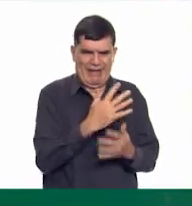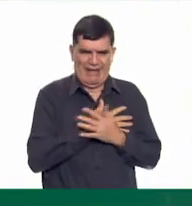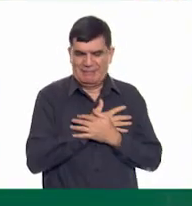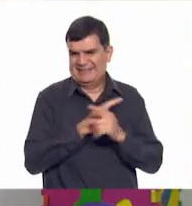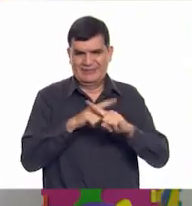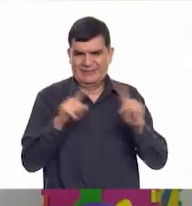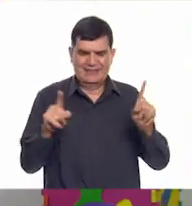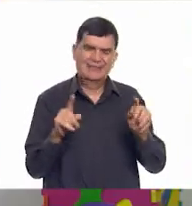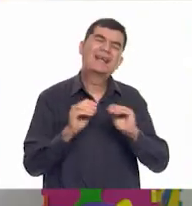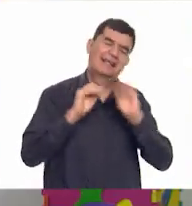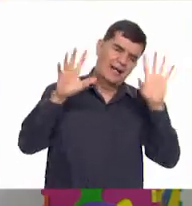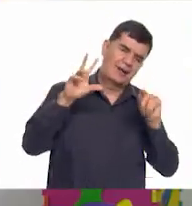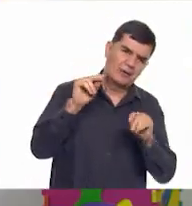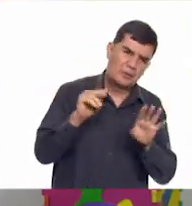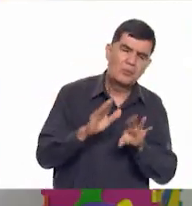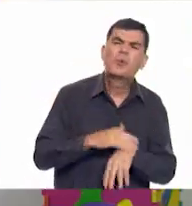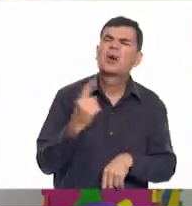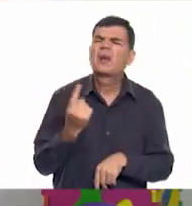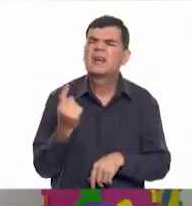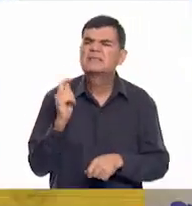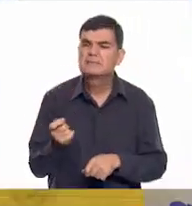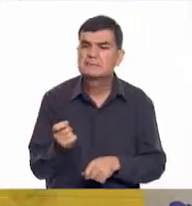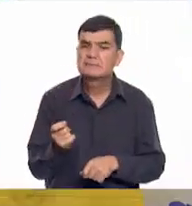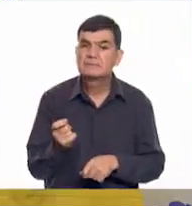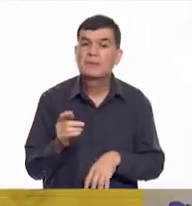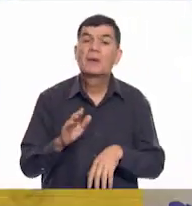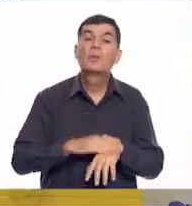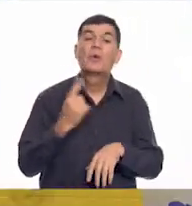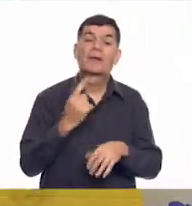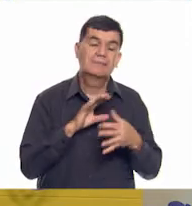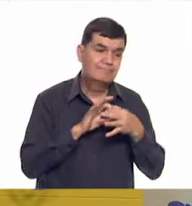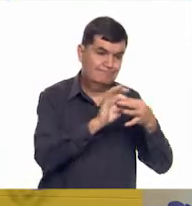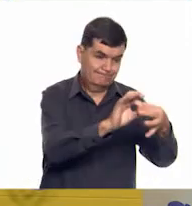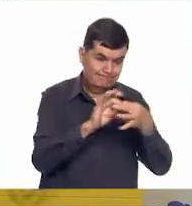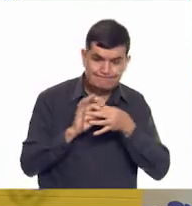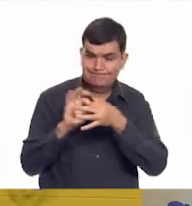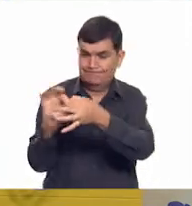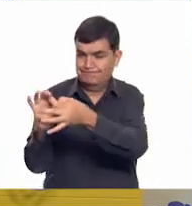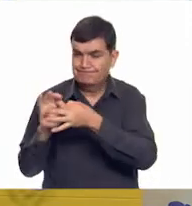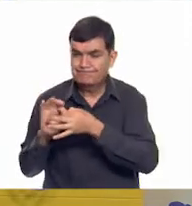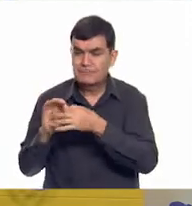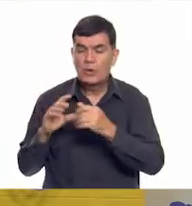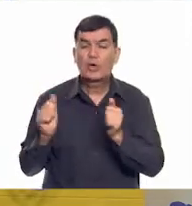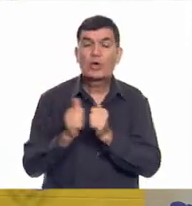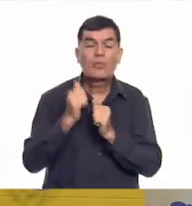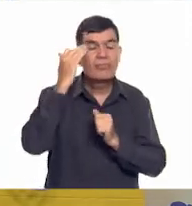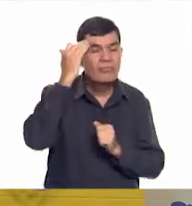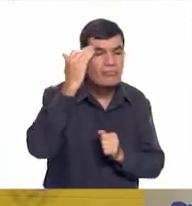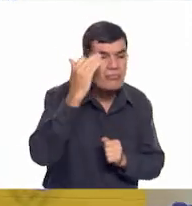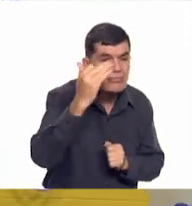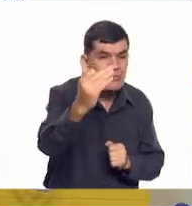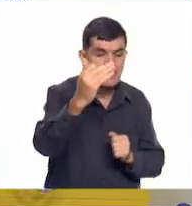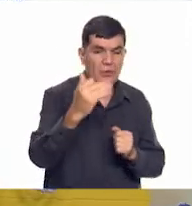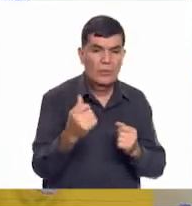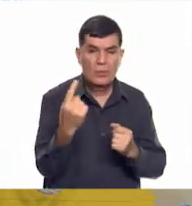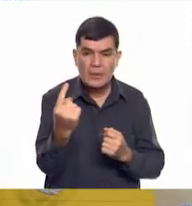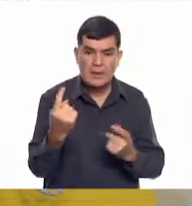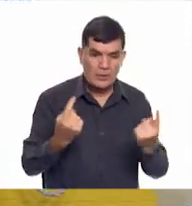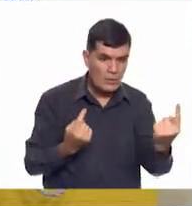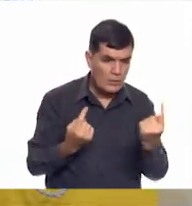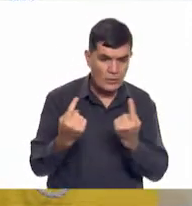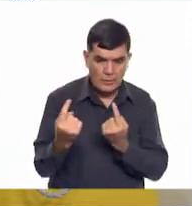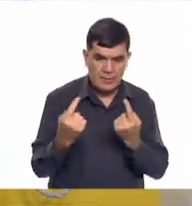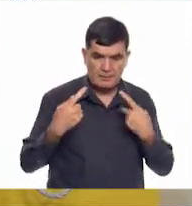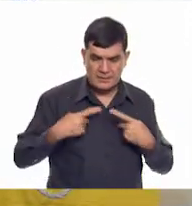no. Bueno, ¿y esto a qué crees que se debe? Pues que los vínculos se desarrollan con el tiempo. Con cada persona que